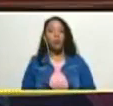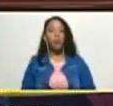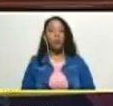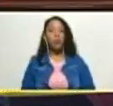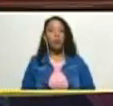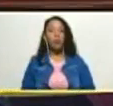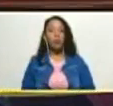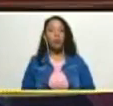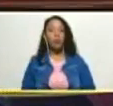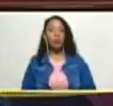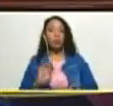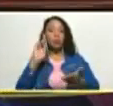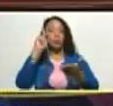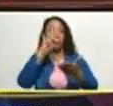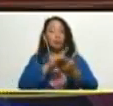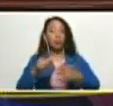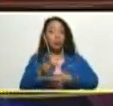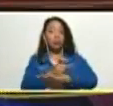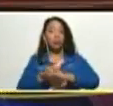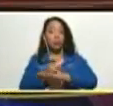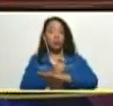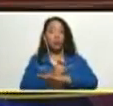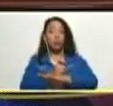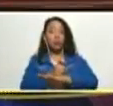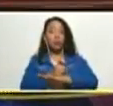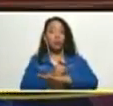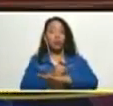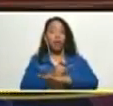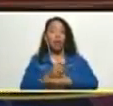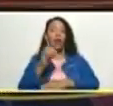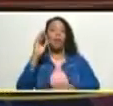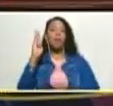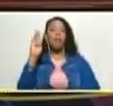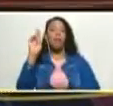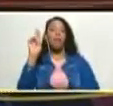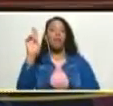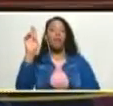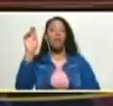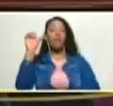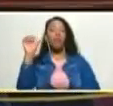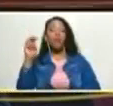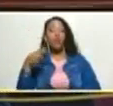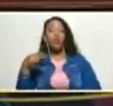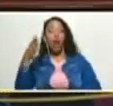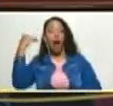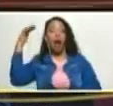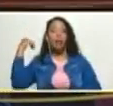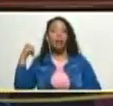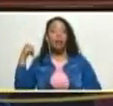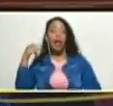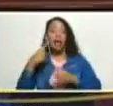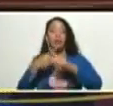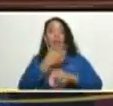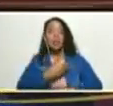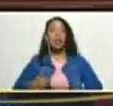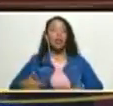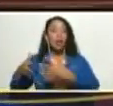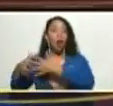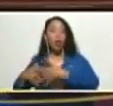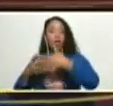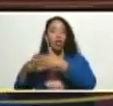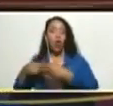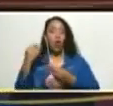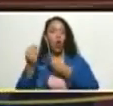con la llegada del gobierno de George W. Bush como se radicalizó hacia la extrema derecha la oposición venezolana para entonces